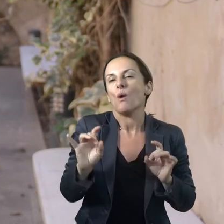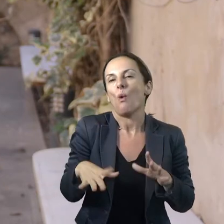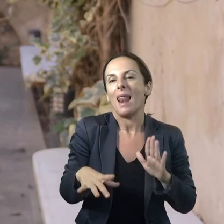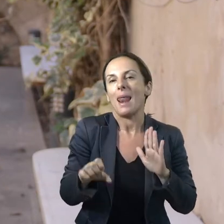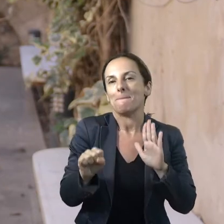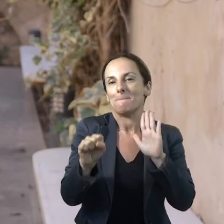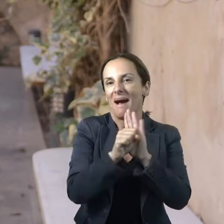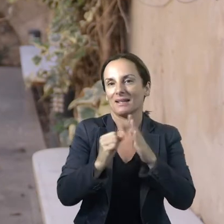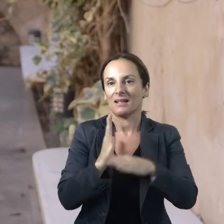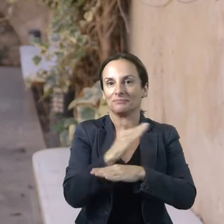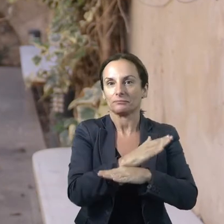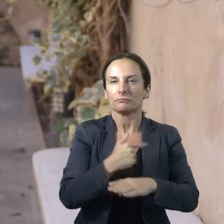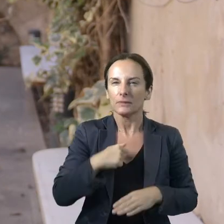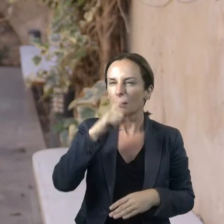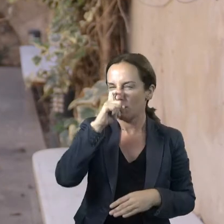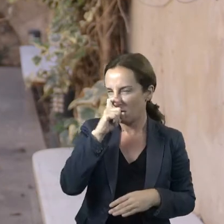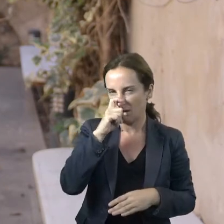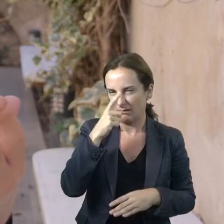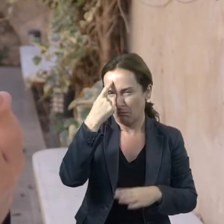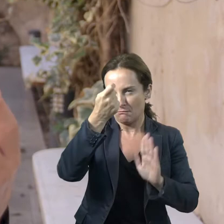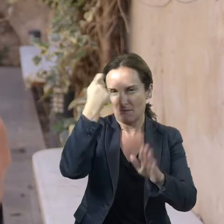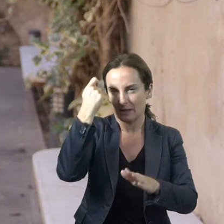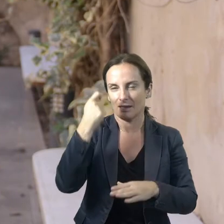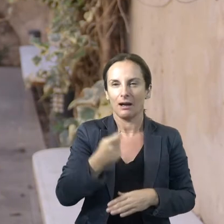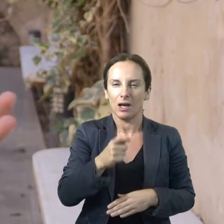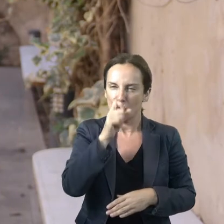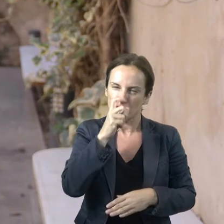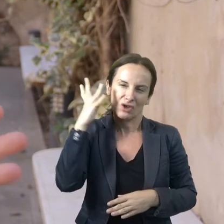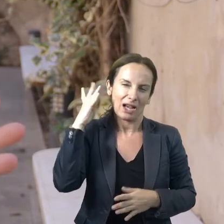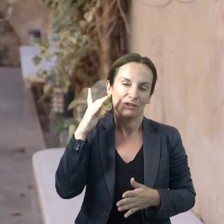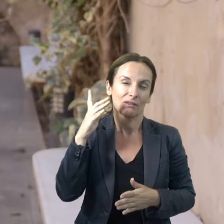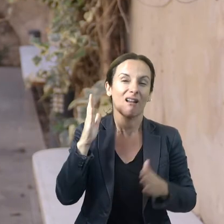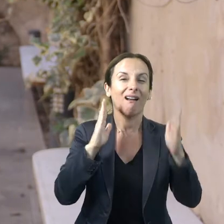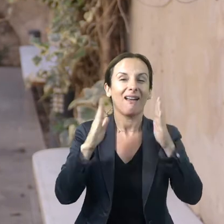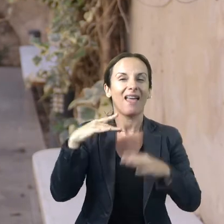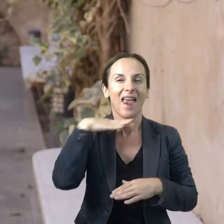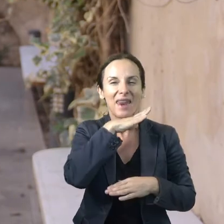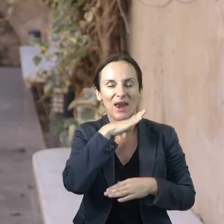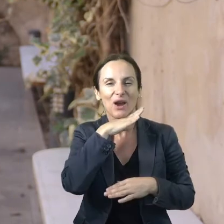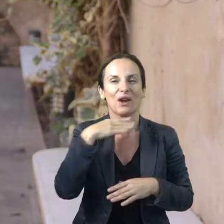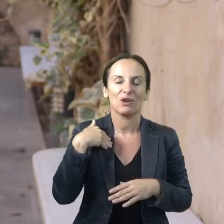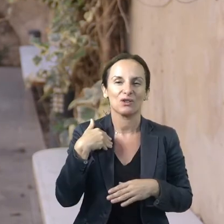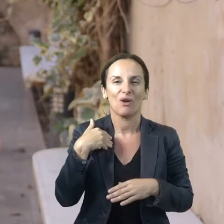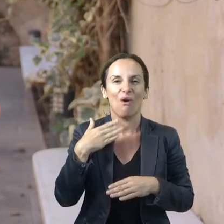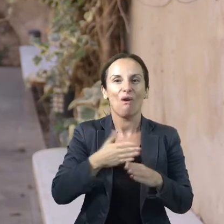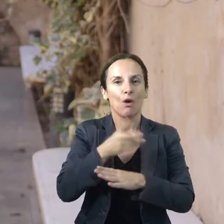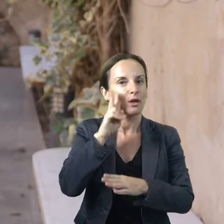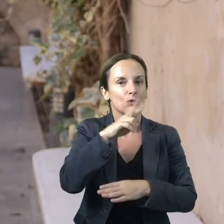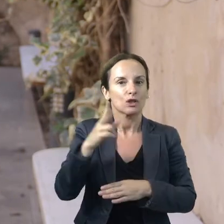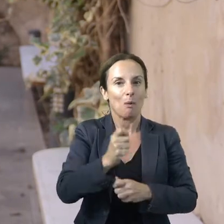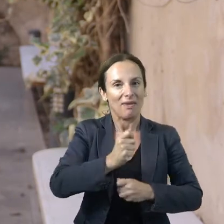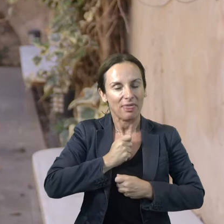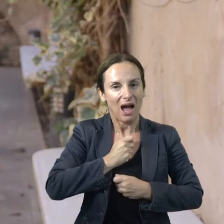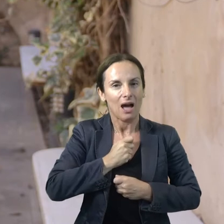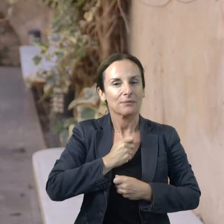El museo puede ser un edificio muy emblemático que se convierte en una marca. Y yo recordaré siempre cuando fui a enero de hace muchos años al